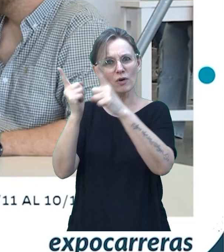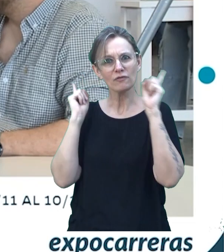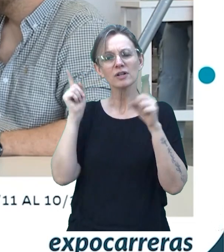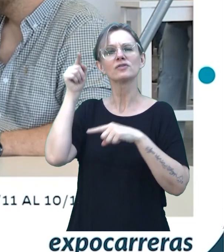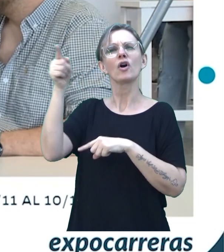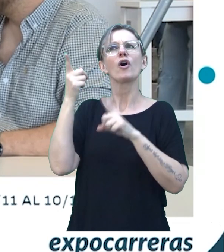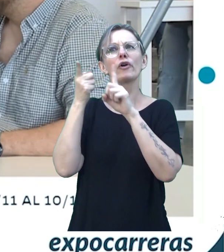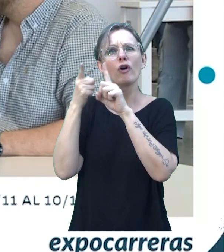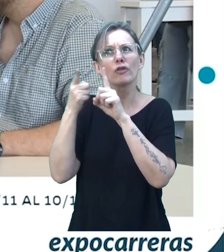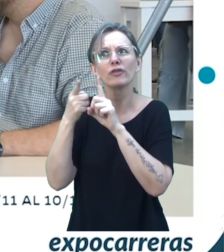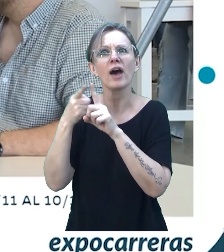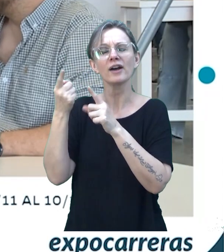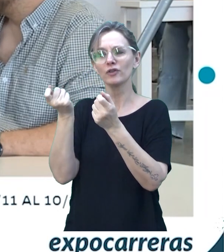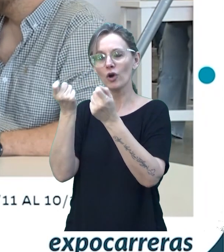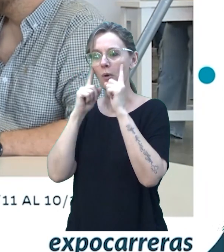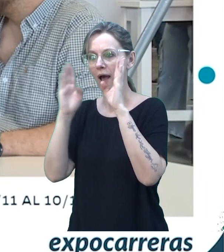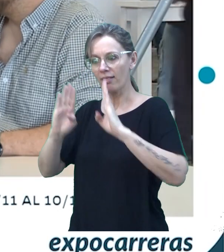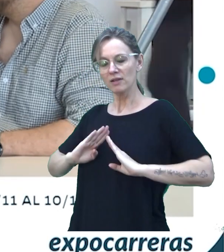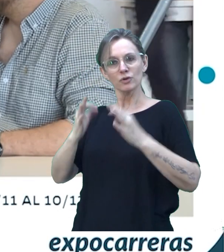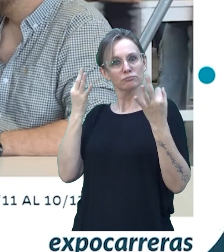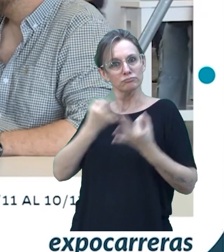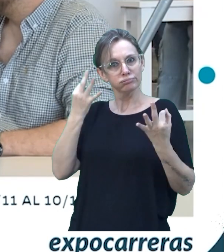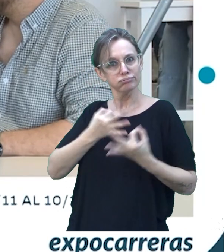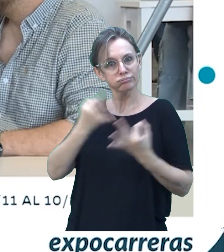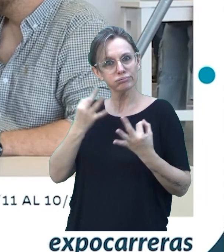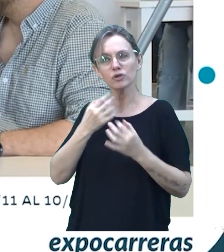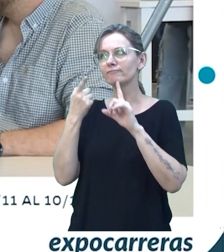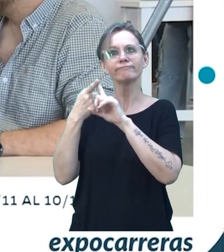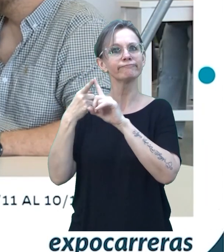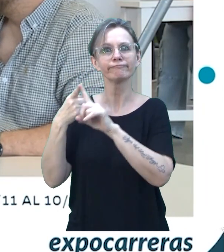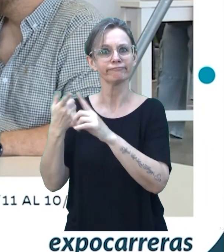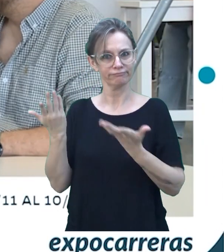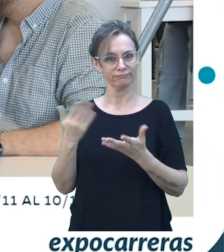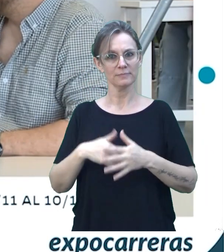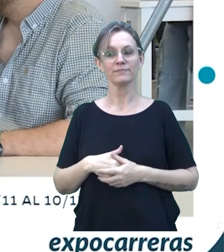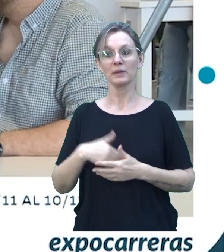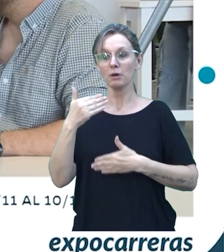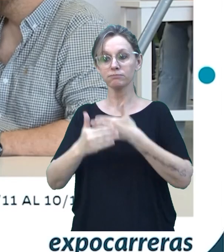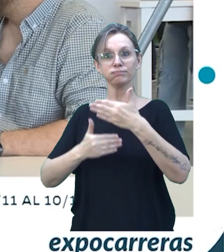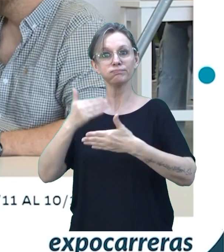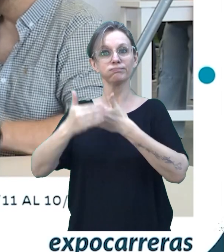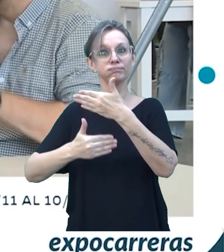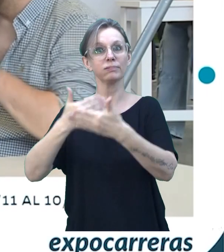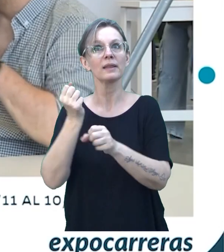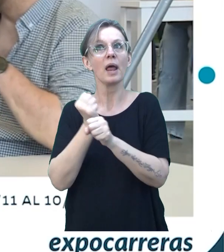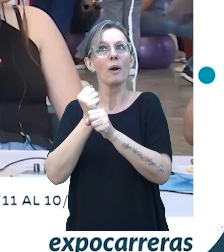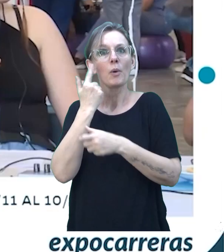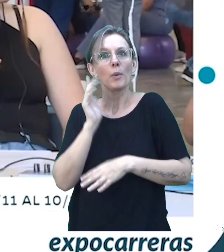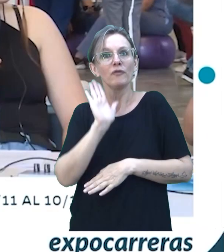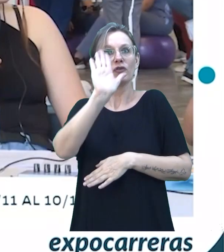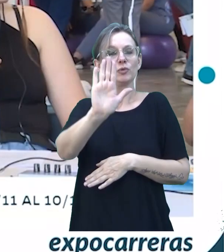predispuestos desde el momento uno a iniciar un posible recorrido laboral en un futuro. Qué bien.